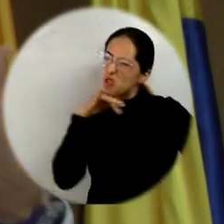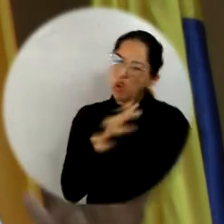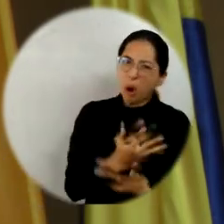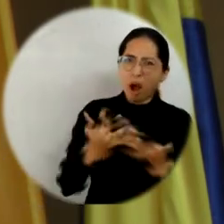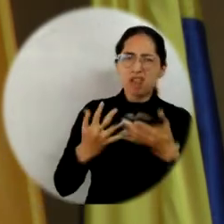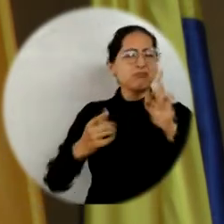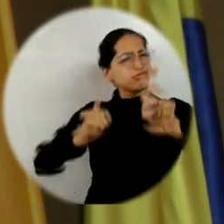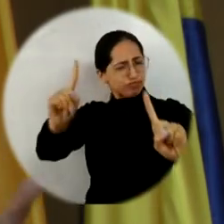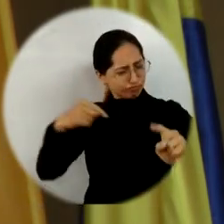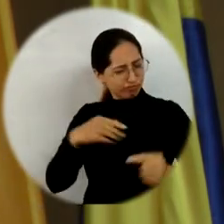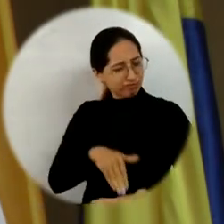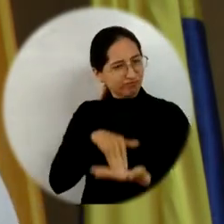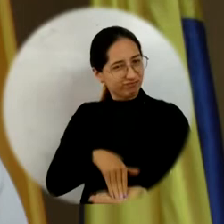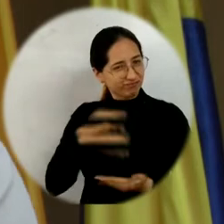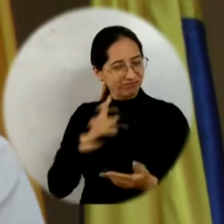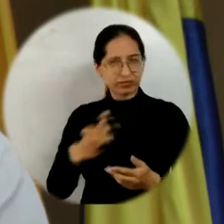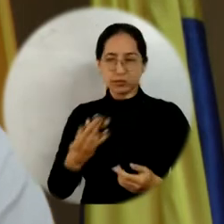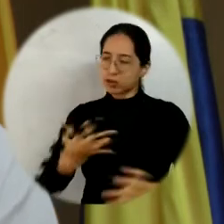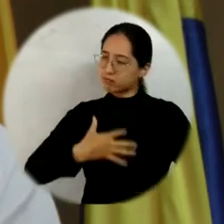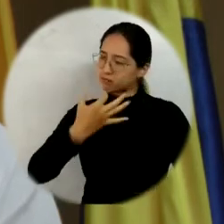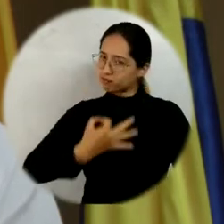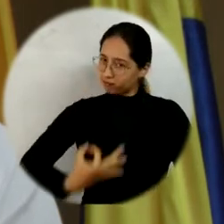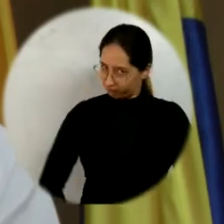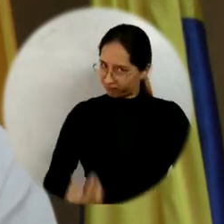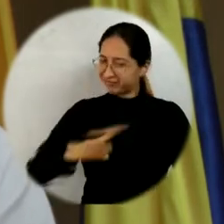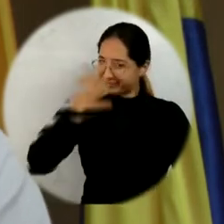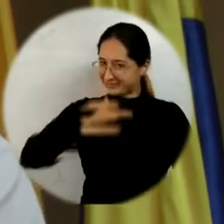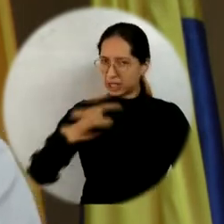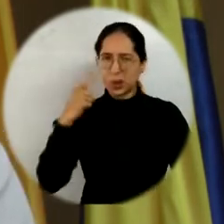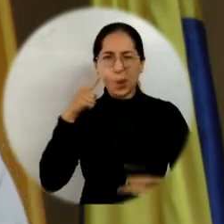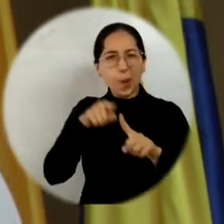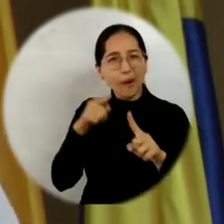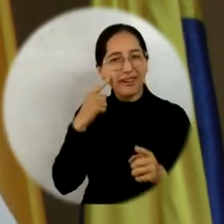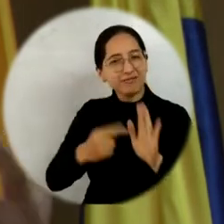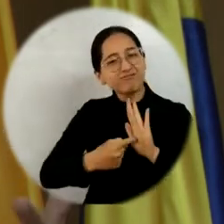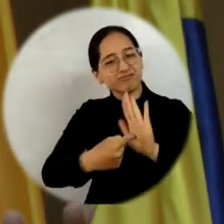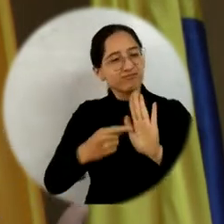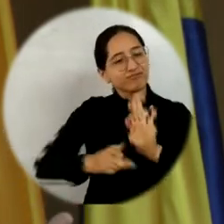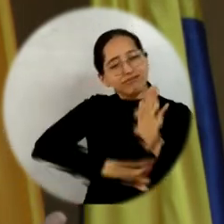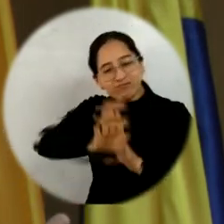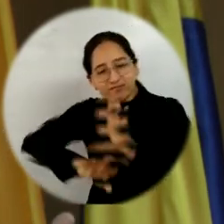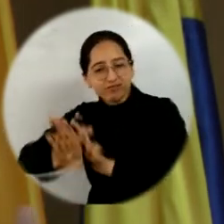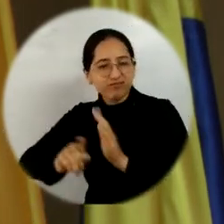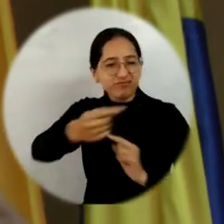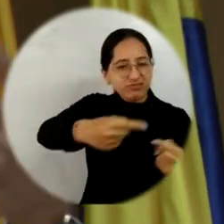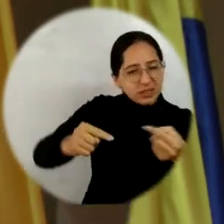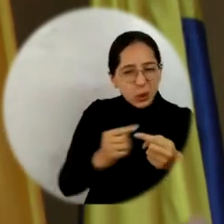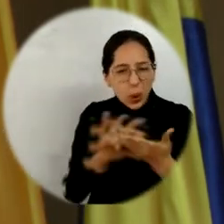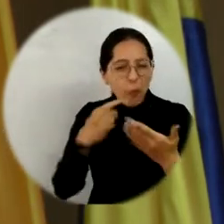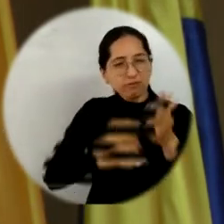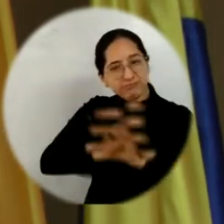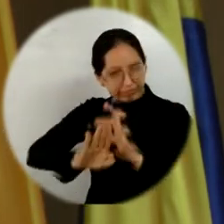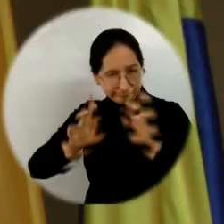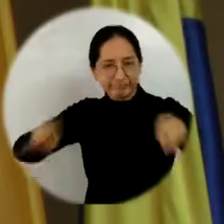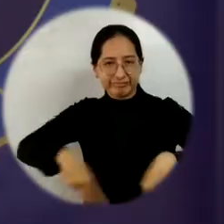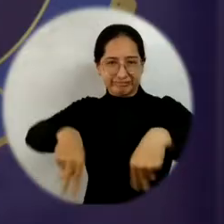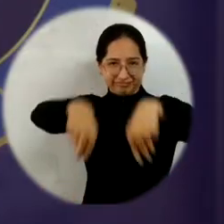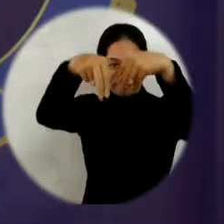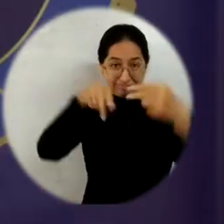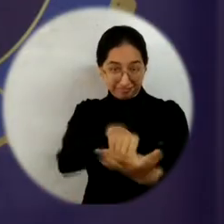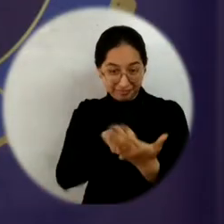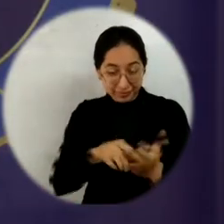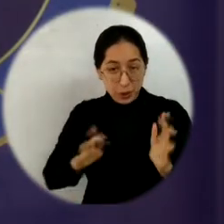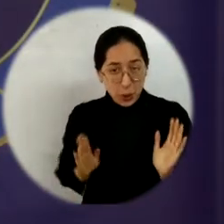violencia ni de expulsión de ninguna naturaleza, sino una universidad que de verdad propenda por la construcción de una visión plural de sociedad.